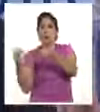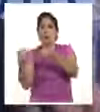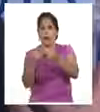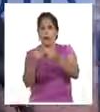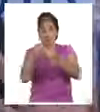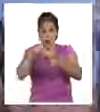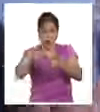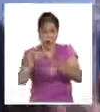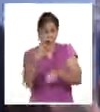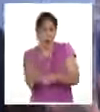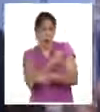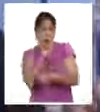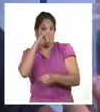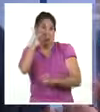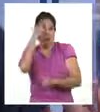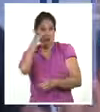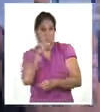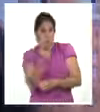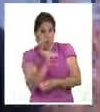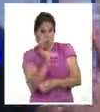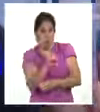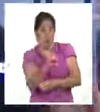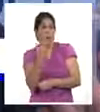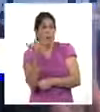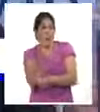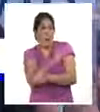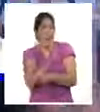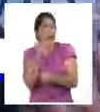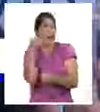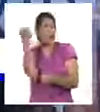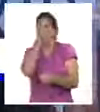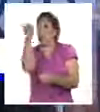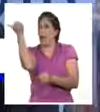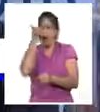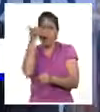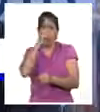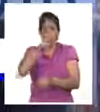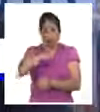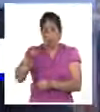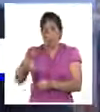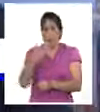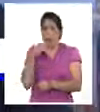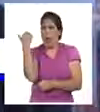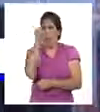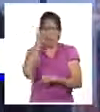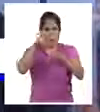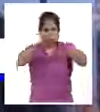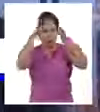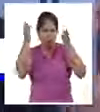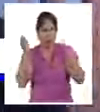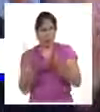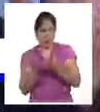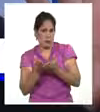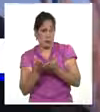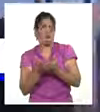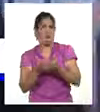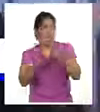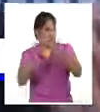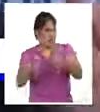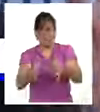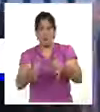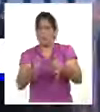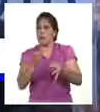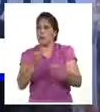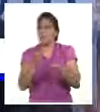2 en este momento, sin lugar a dudas, es posiblemente la mejor vacuna de COVID-19 pediátrica que hay en el mundo. Por realmente lo